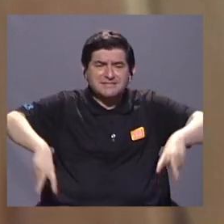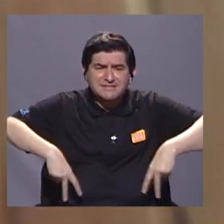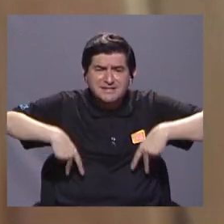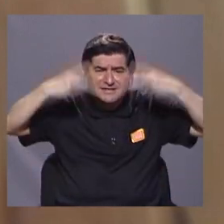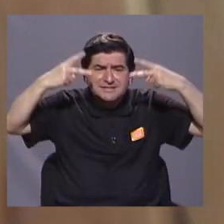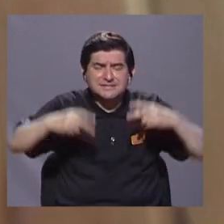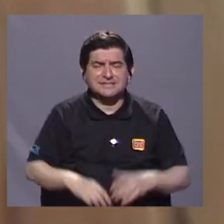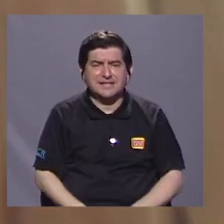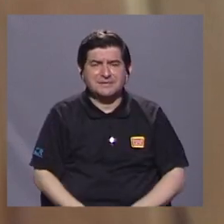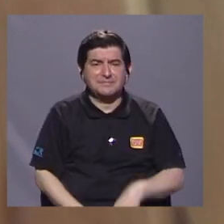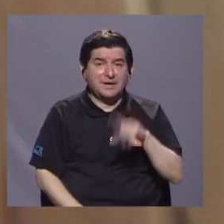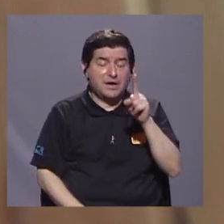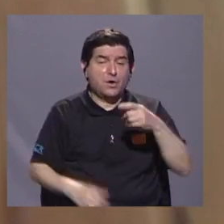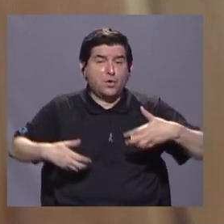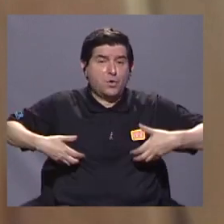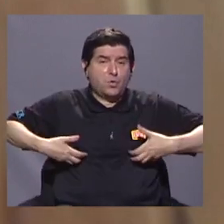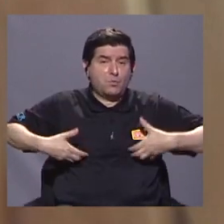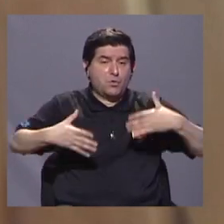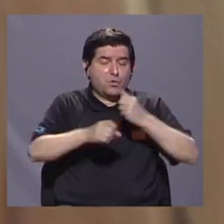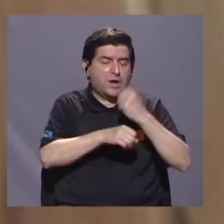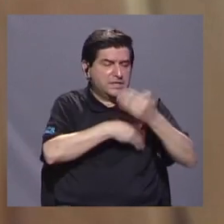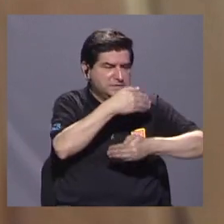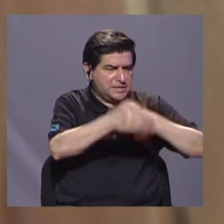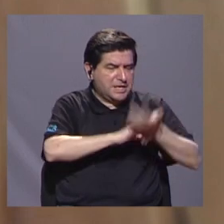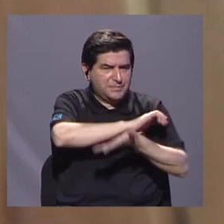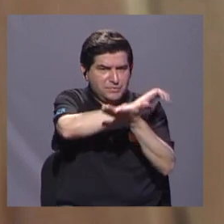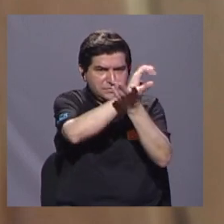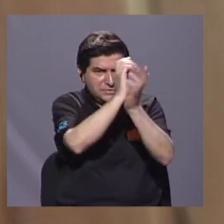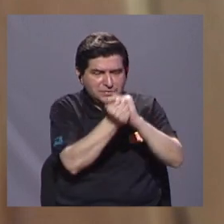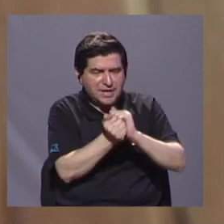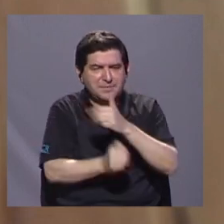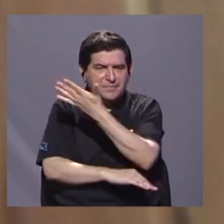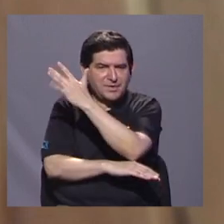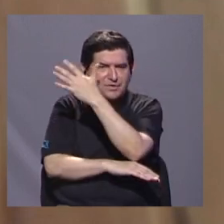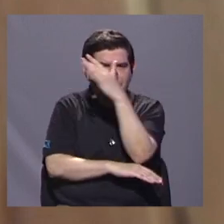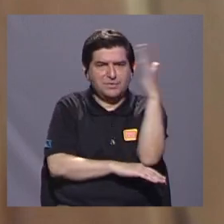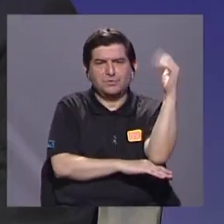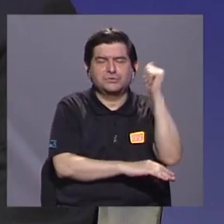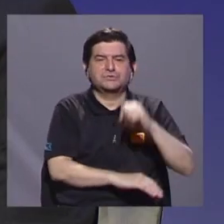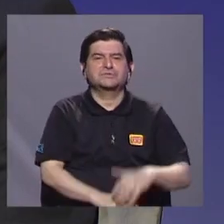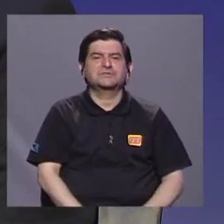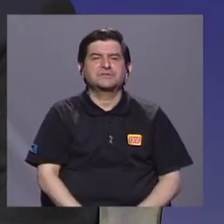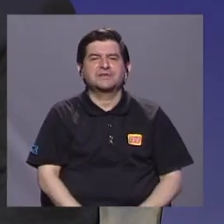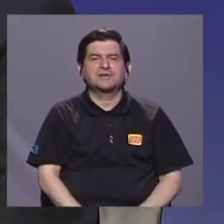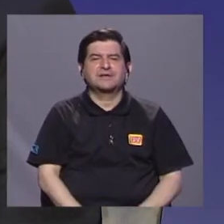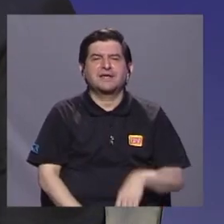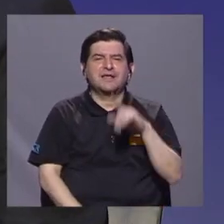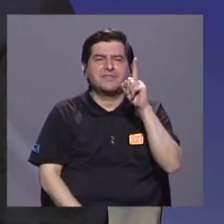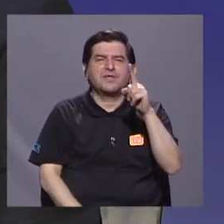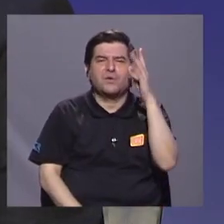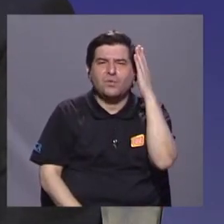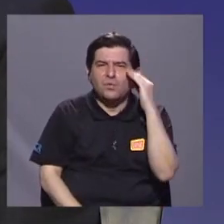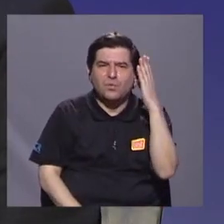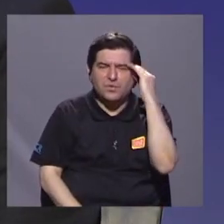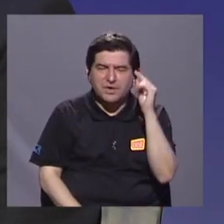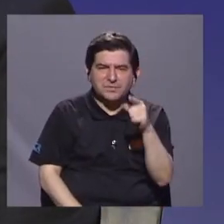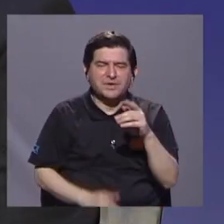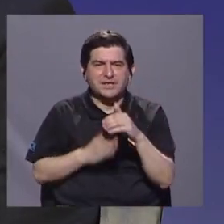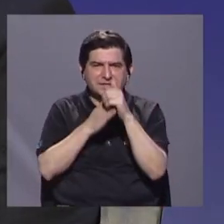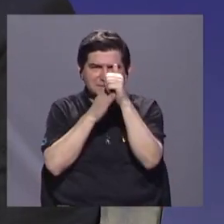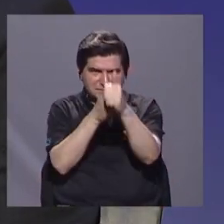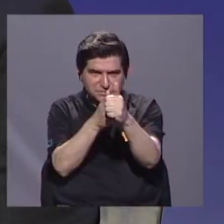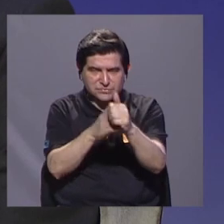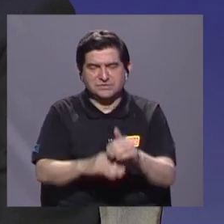un mono hace en la transformación de los bosques nuestros. A partir de una experiencia que usted lideró